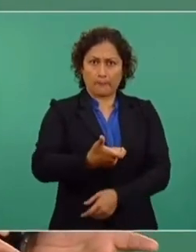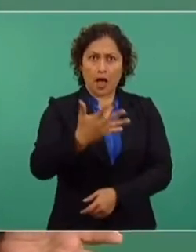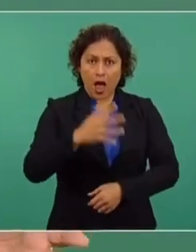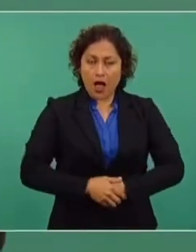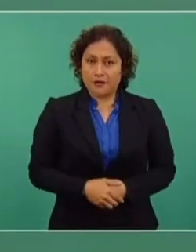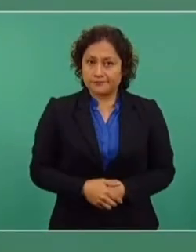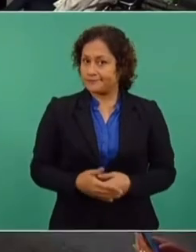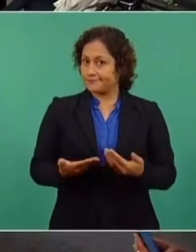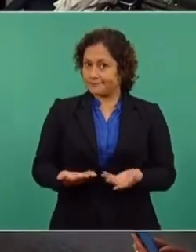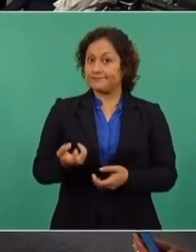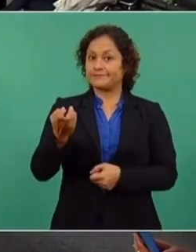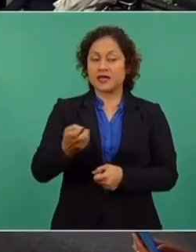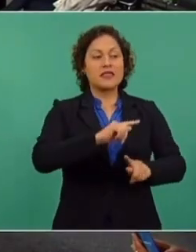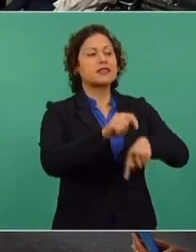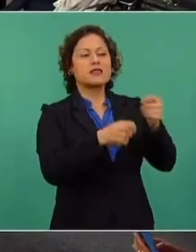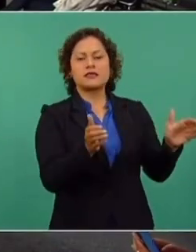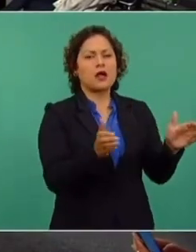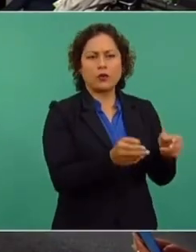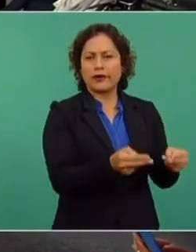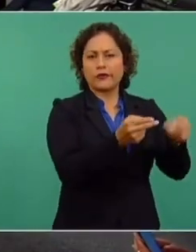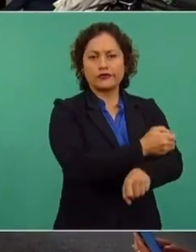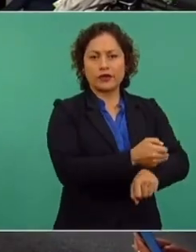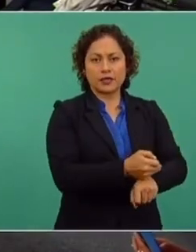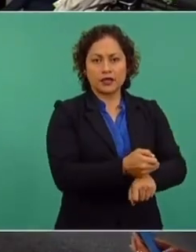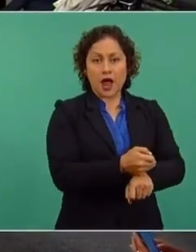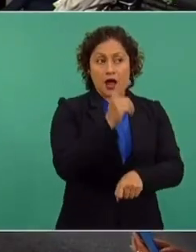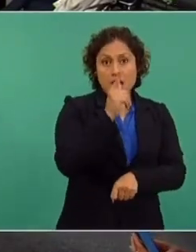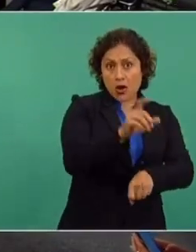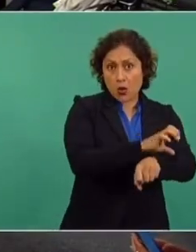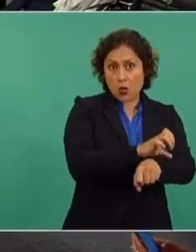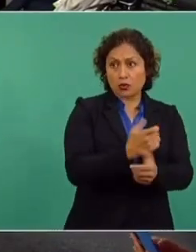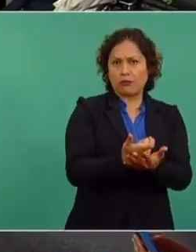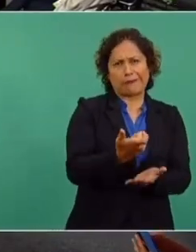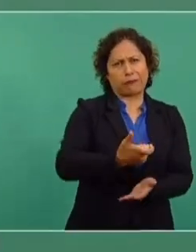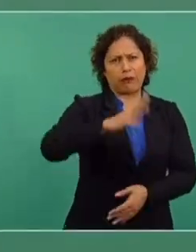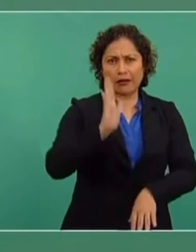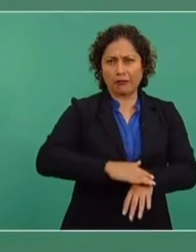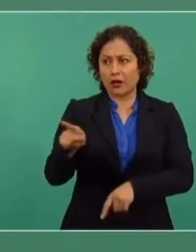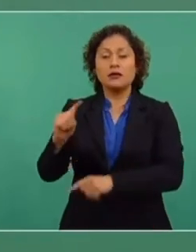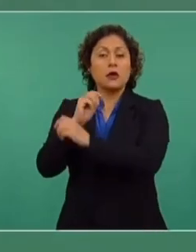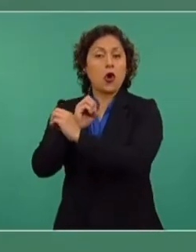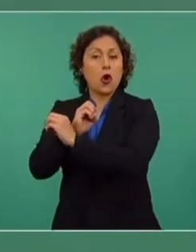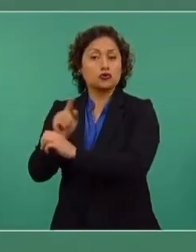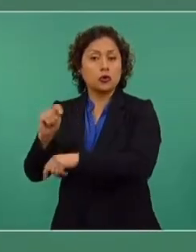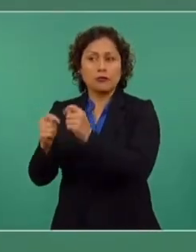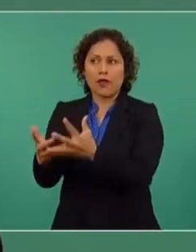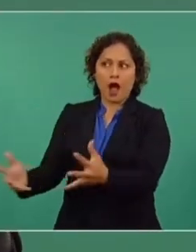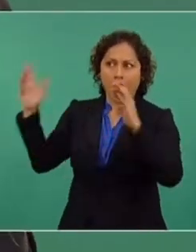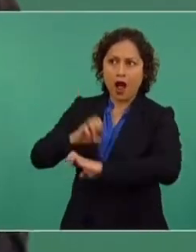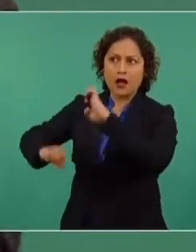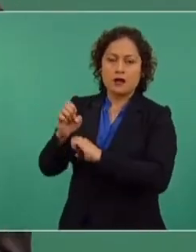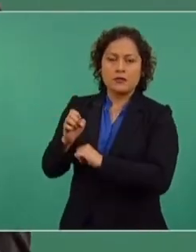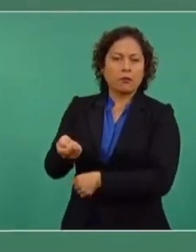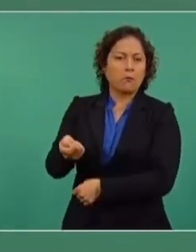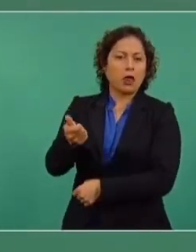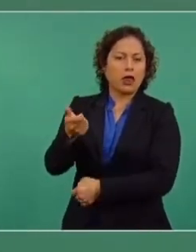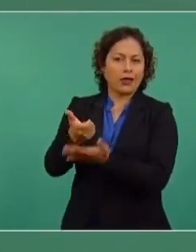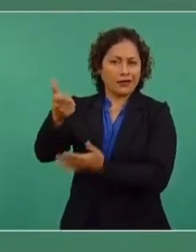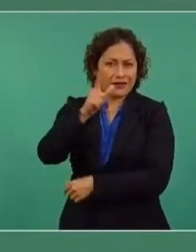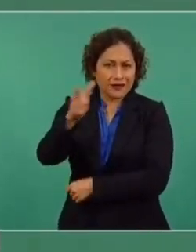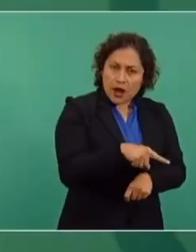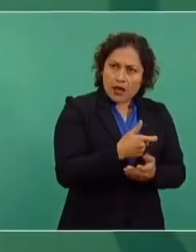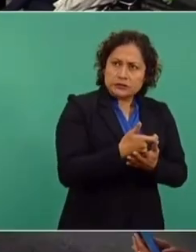que una tienda de abarrotes. Los tenderos, el abarrotero, tiene que tener su tiendita